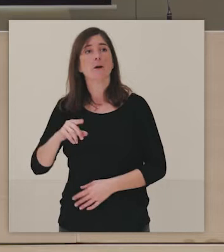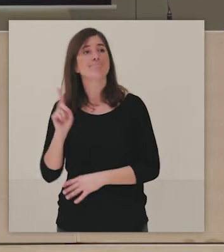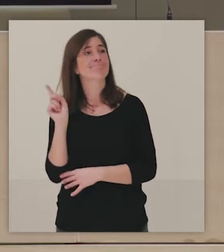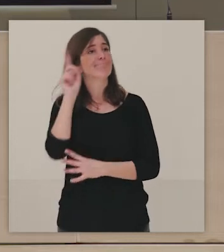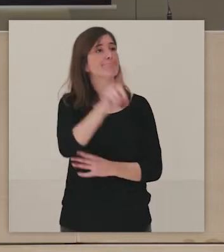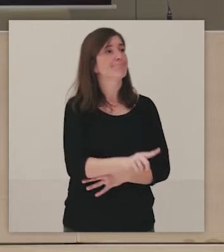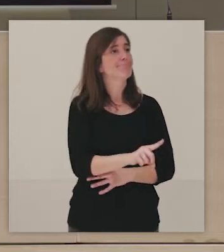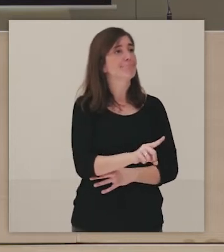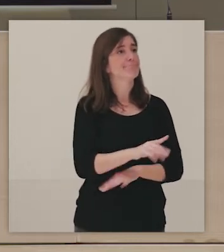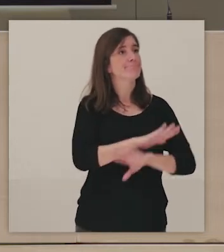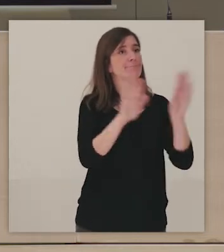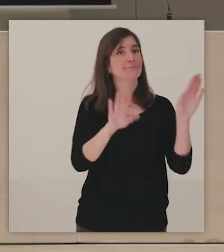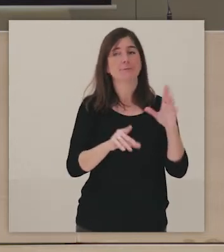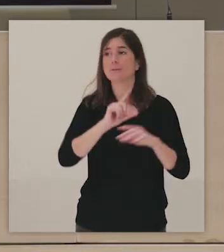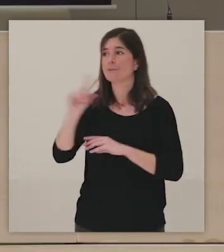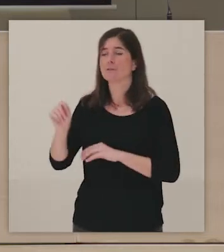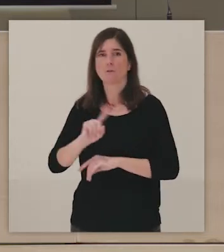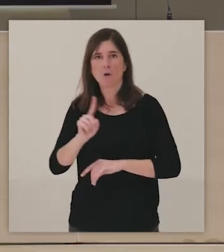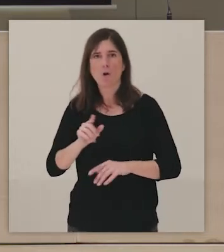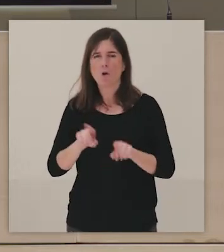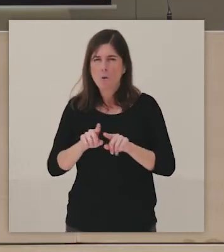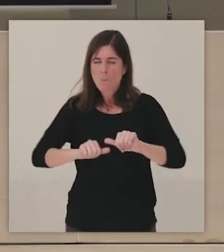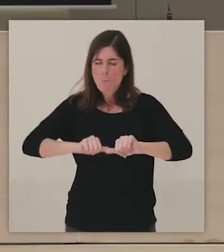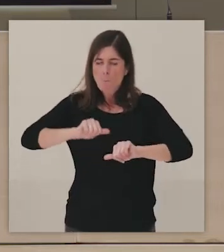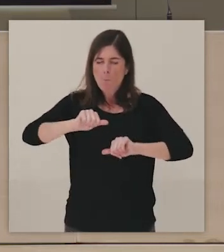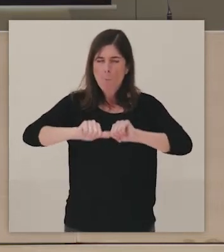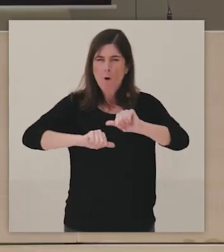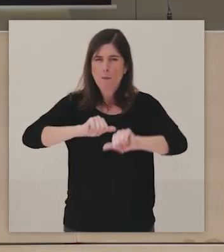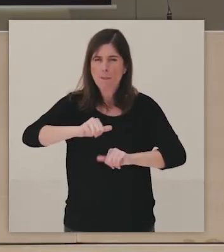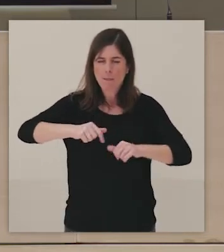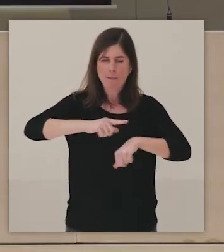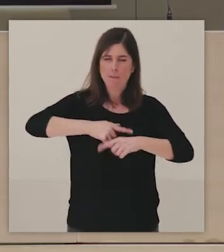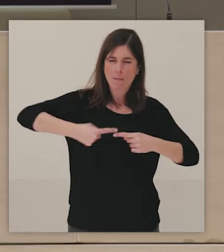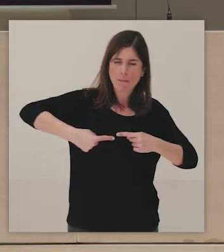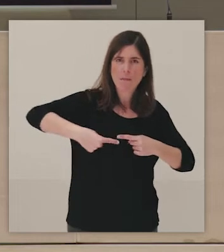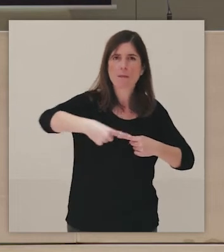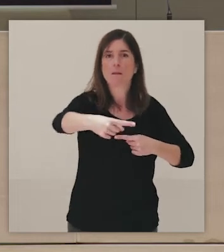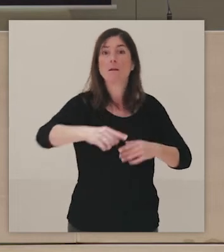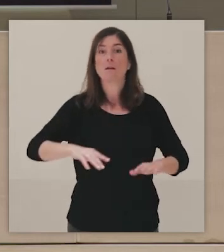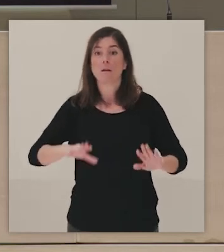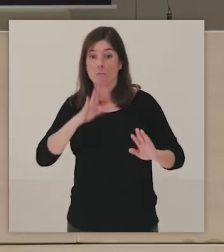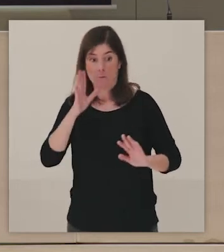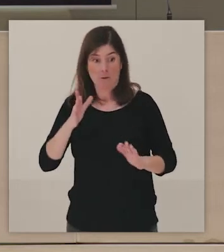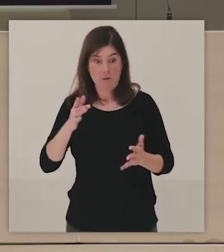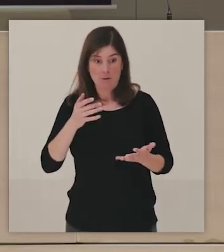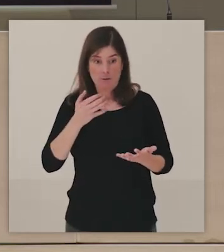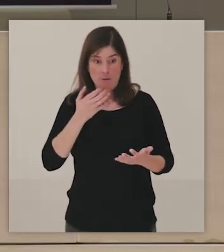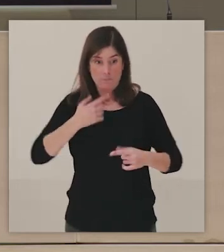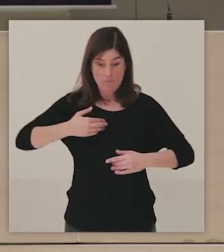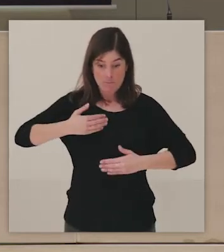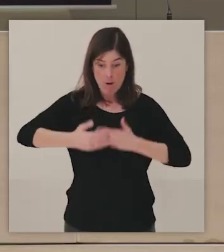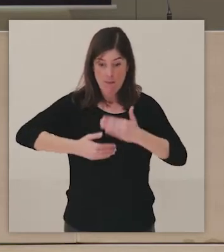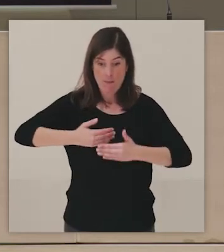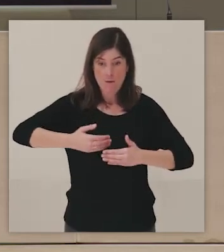sino trabajar en los procesos, insistir en la importancia de los procesos a medio y largo plazo, porque realmente ahí es donde vamos a ver